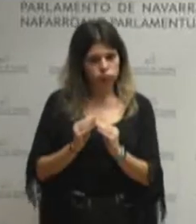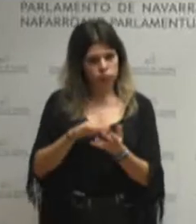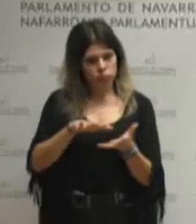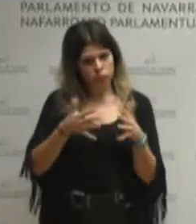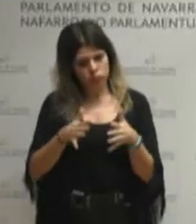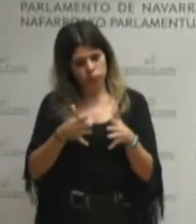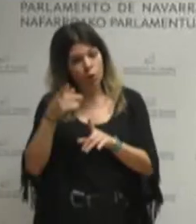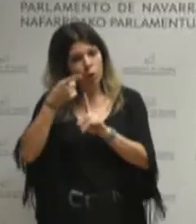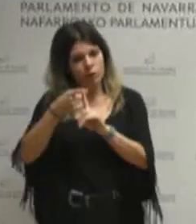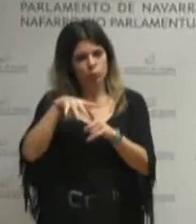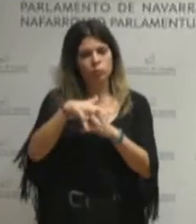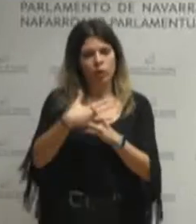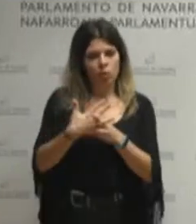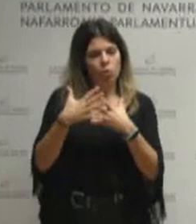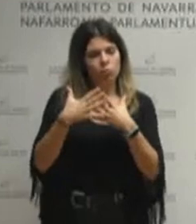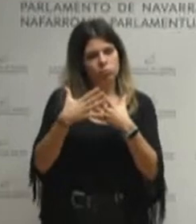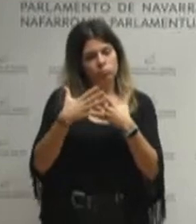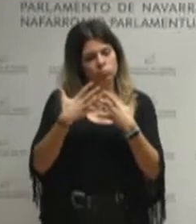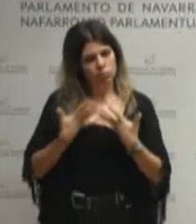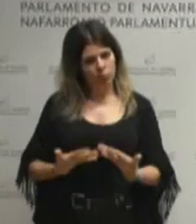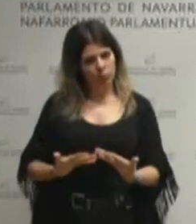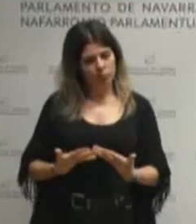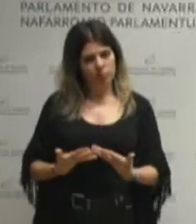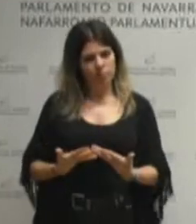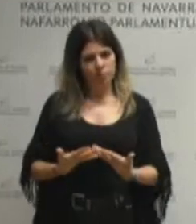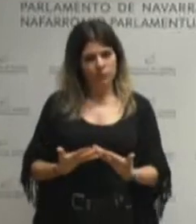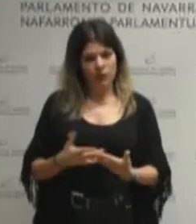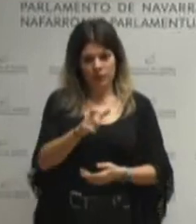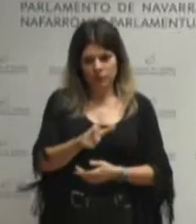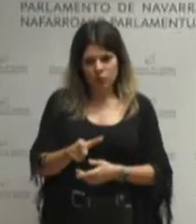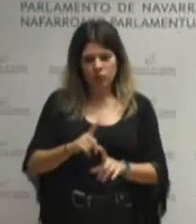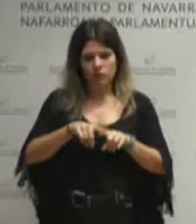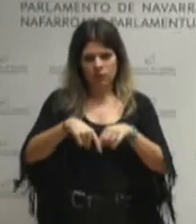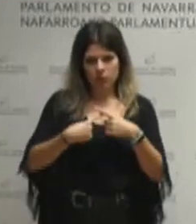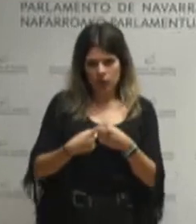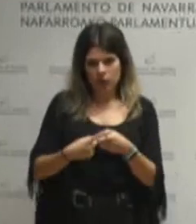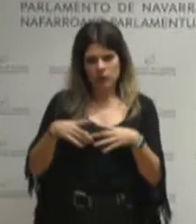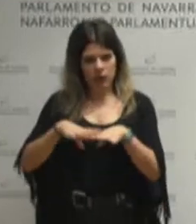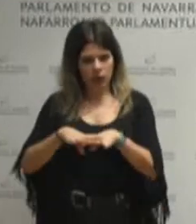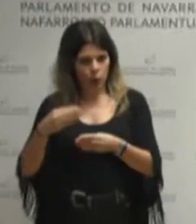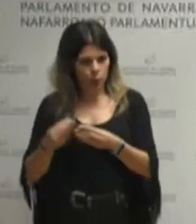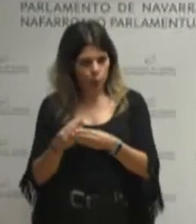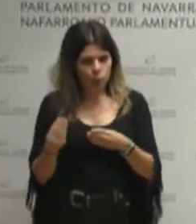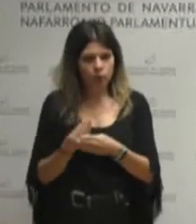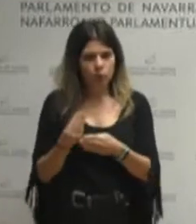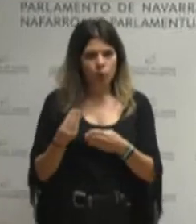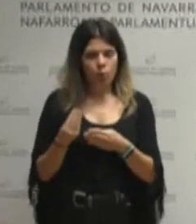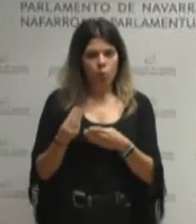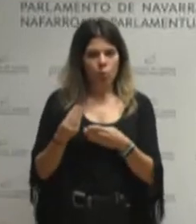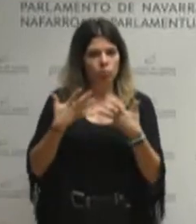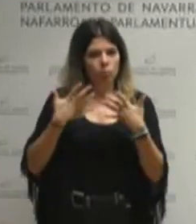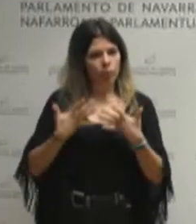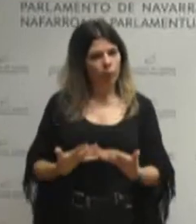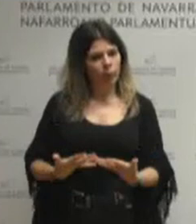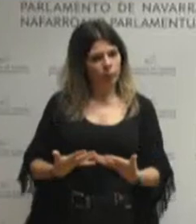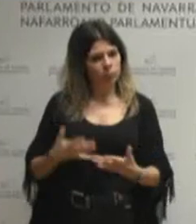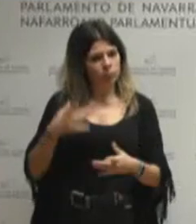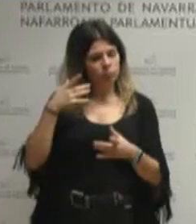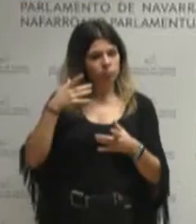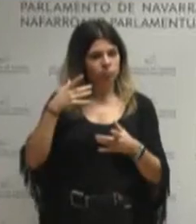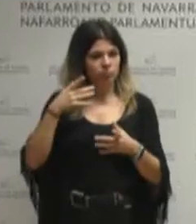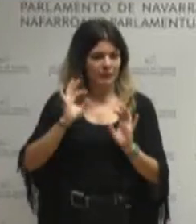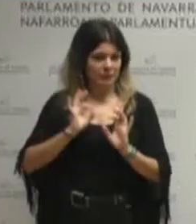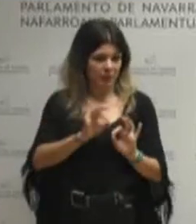la situación la medida de lo posible también de las personas de las familias del tejido productivo en una situación más vulnerable